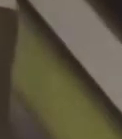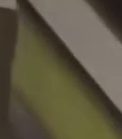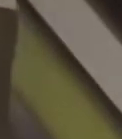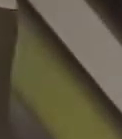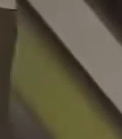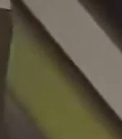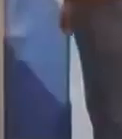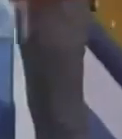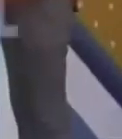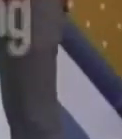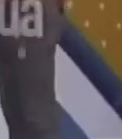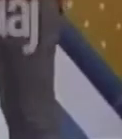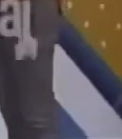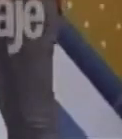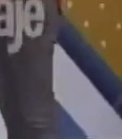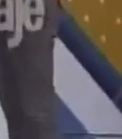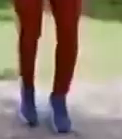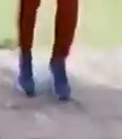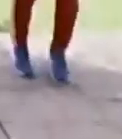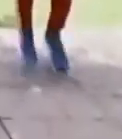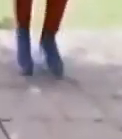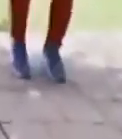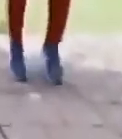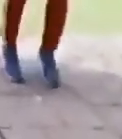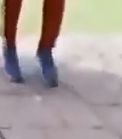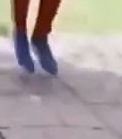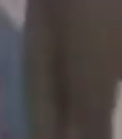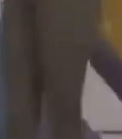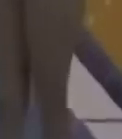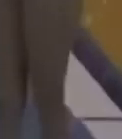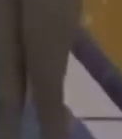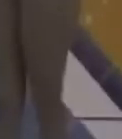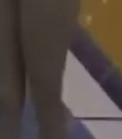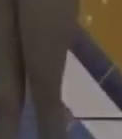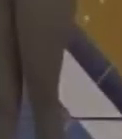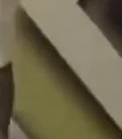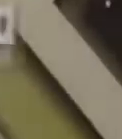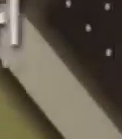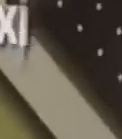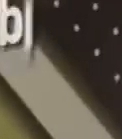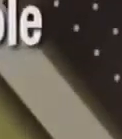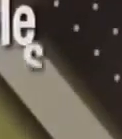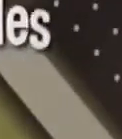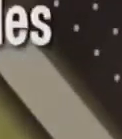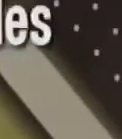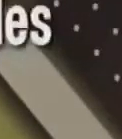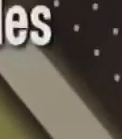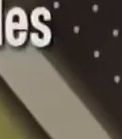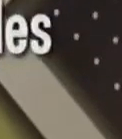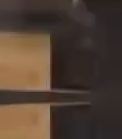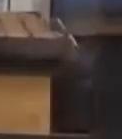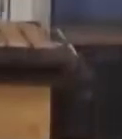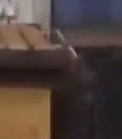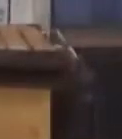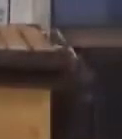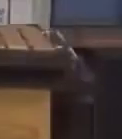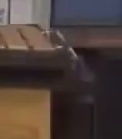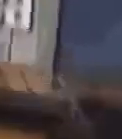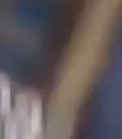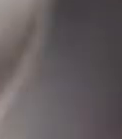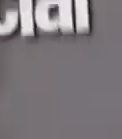Matemáticas Comunicación y lenguaje Educación física Ciencias naturales Modalidades flexibles